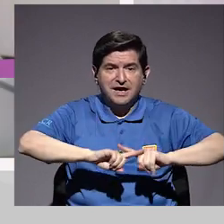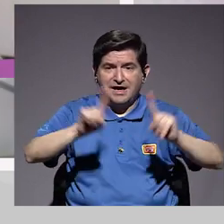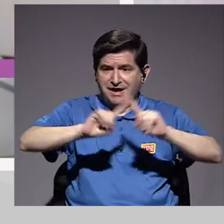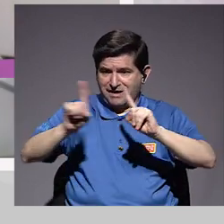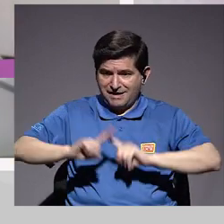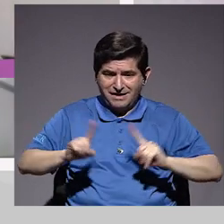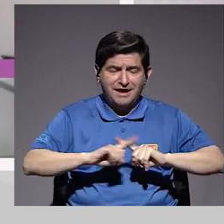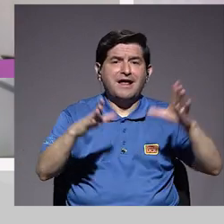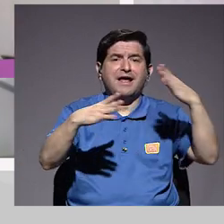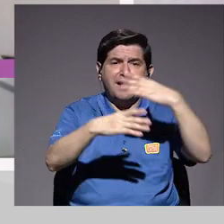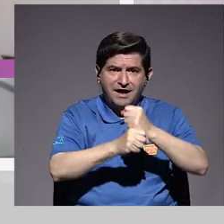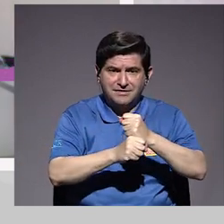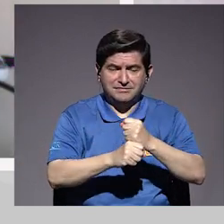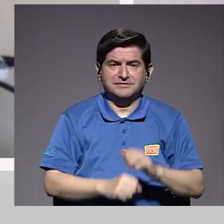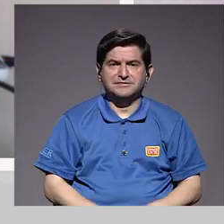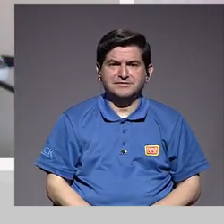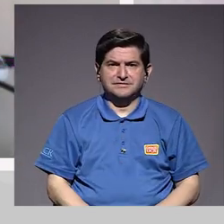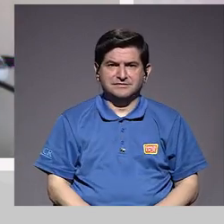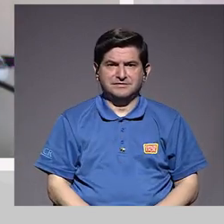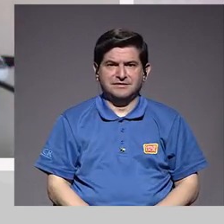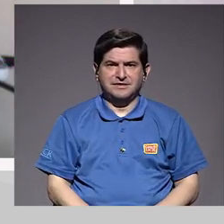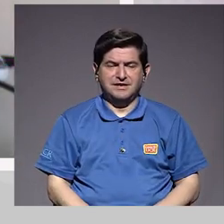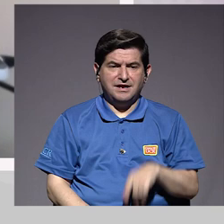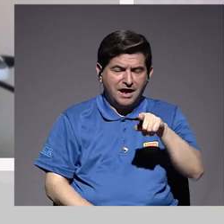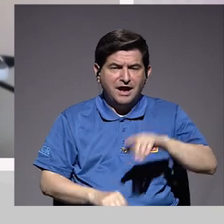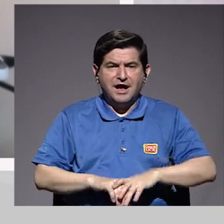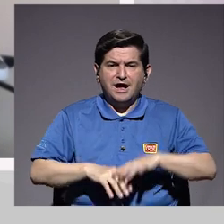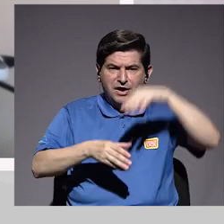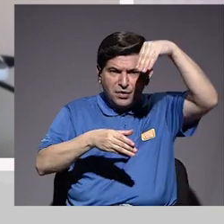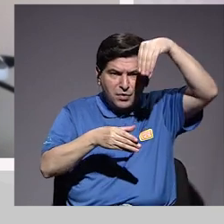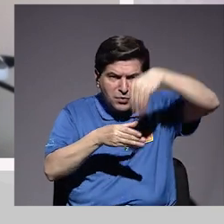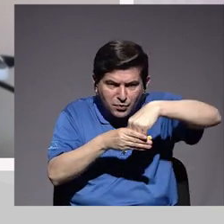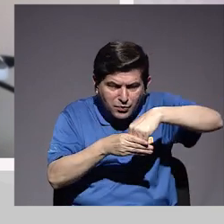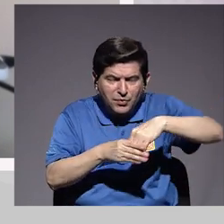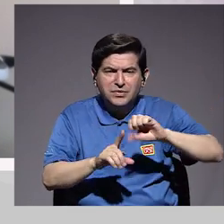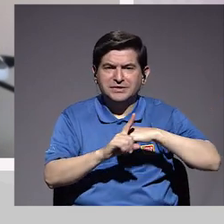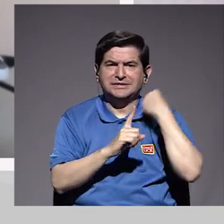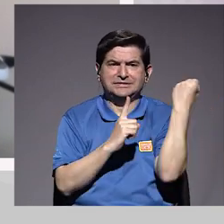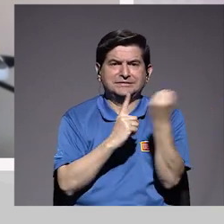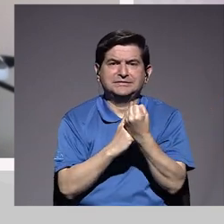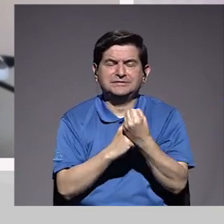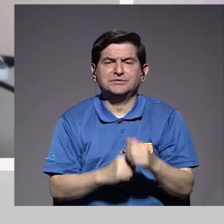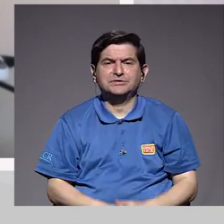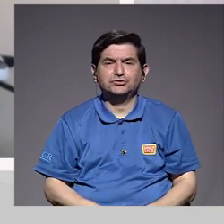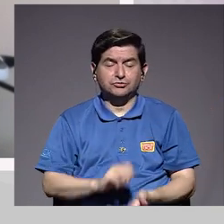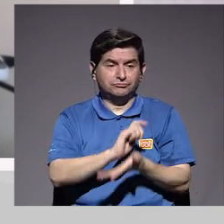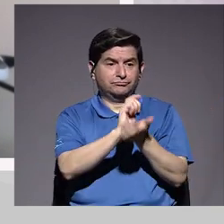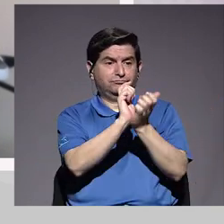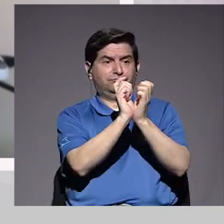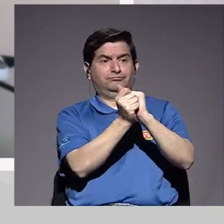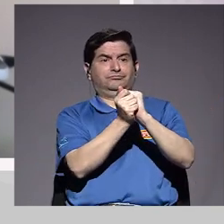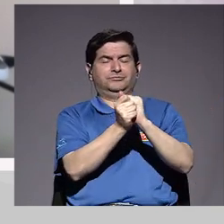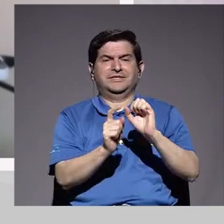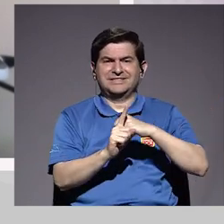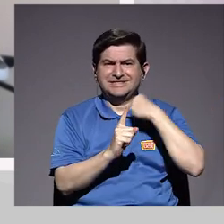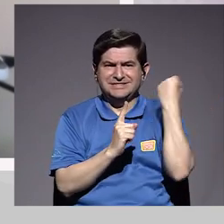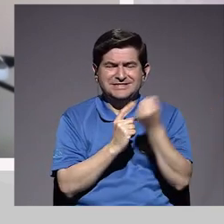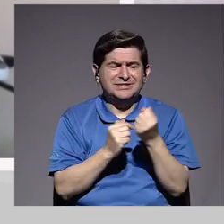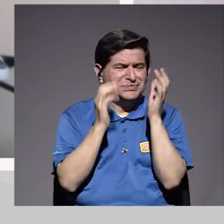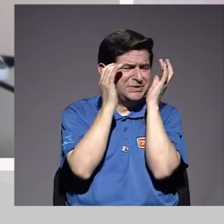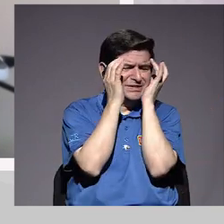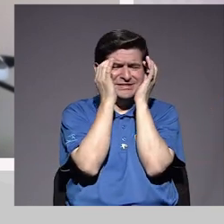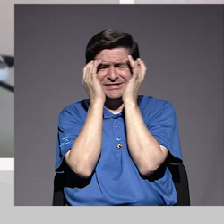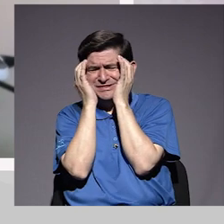que al estar, pues, englobados en una misma situación, pues, demos vuelta alrededor de una situación ansiosa que genera